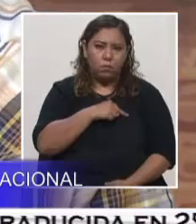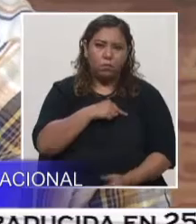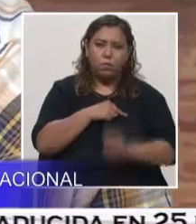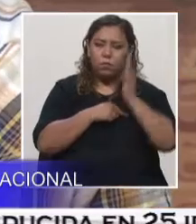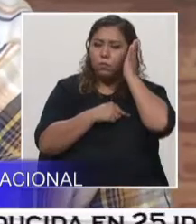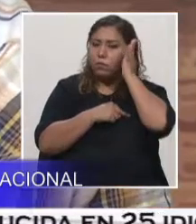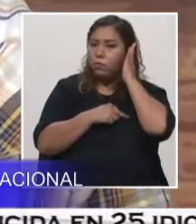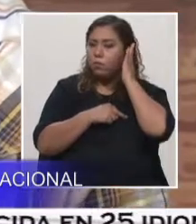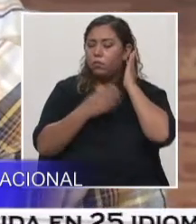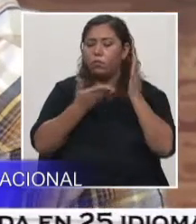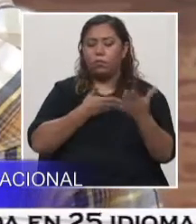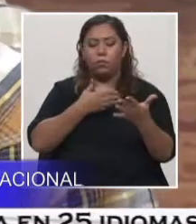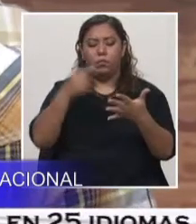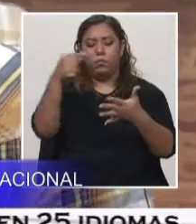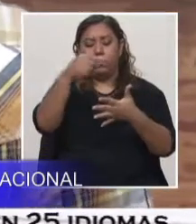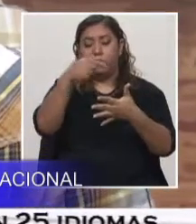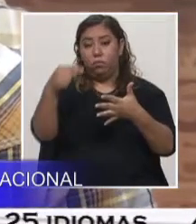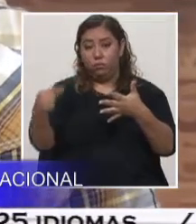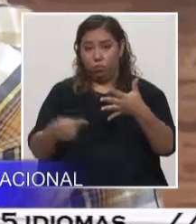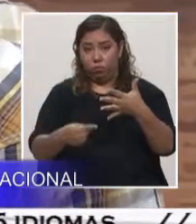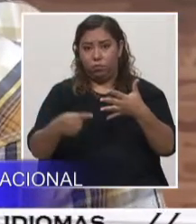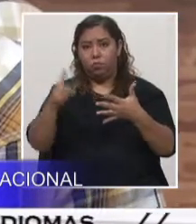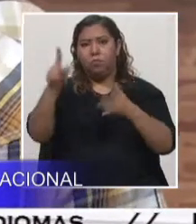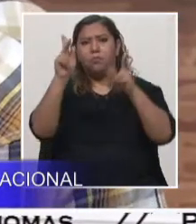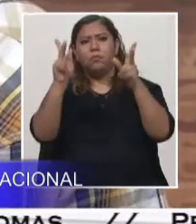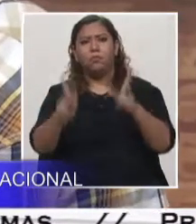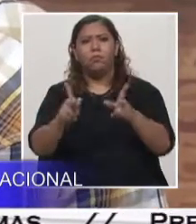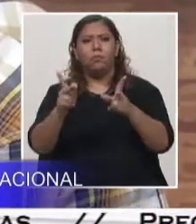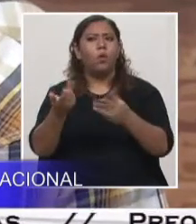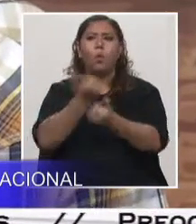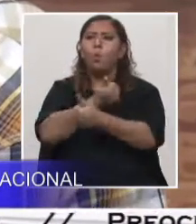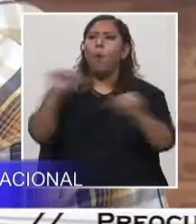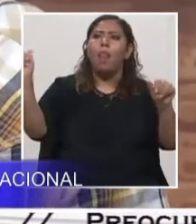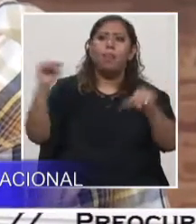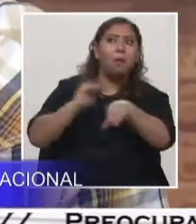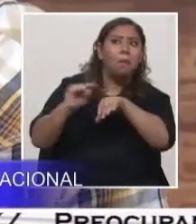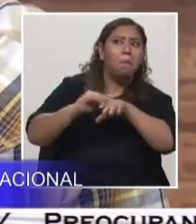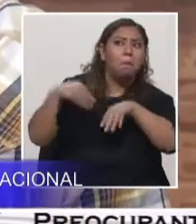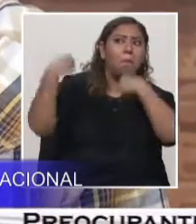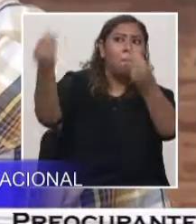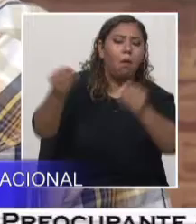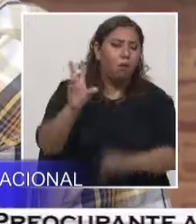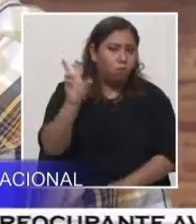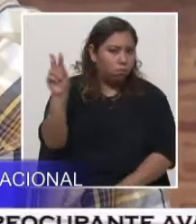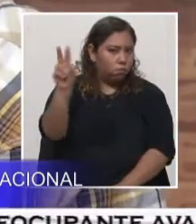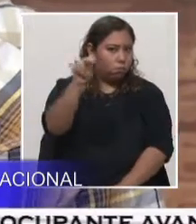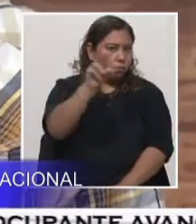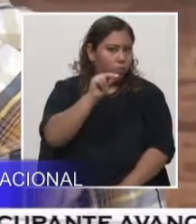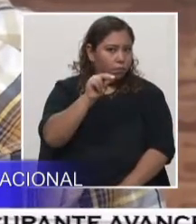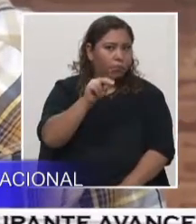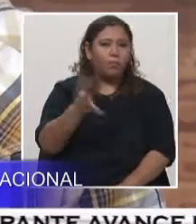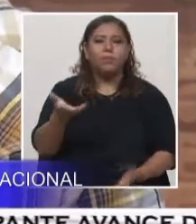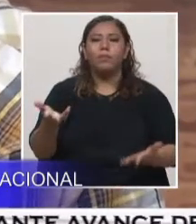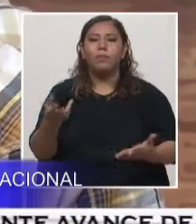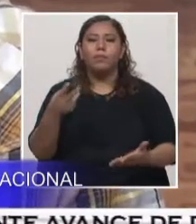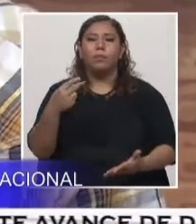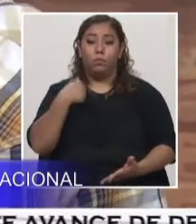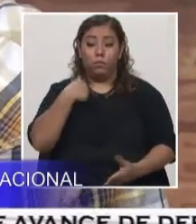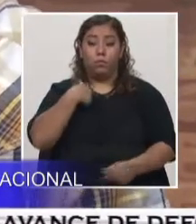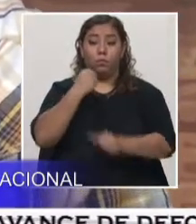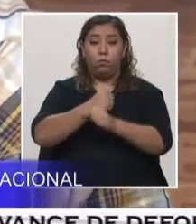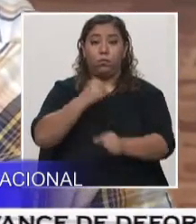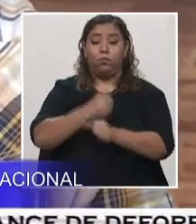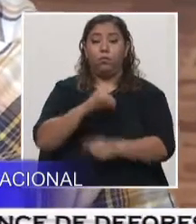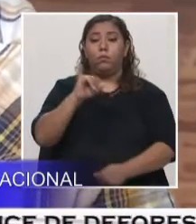que son básicos para que la explotación pueda ser guiable. Actualmente el Ingeomin, no solo en el tema de regulación minera,